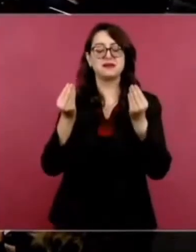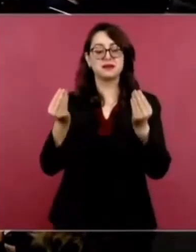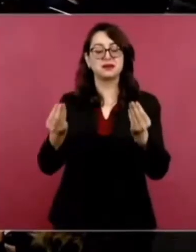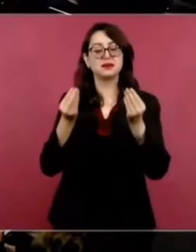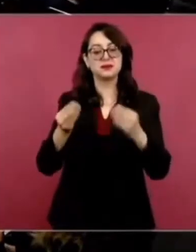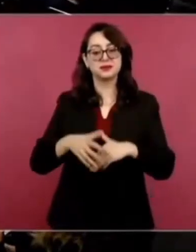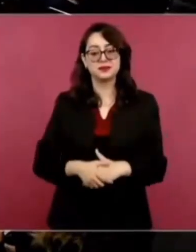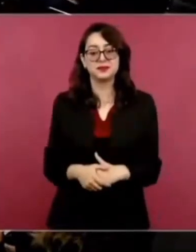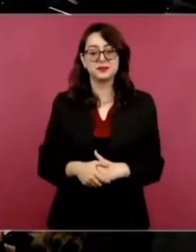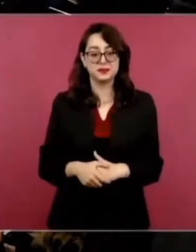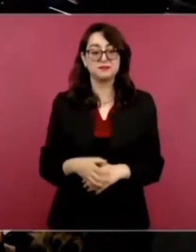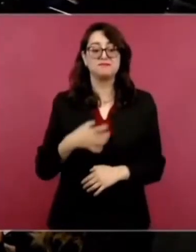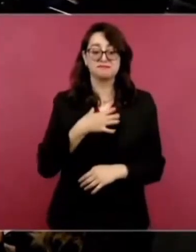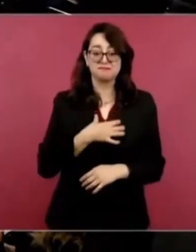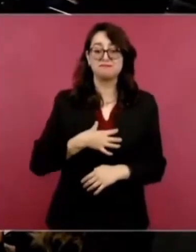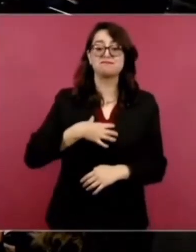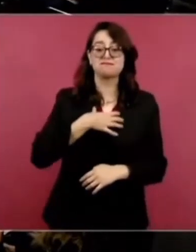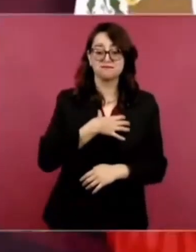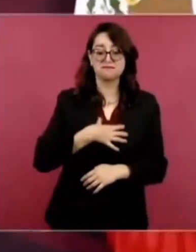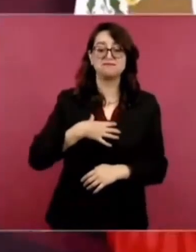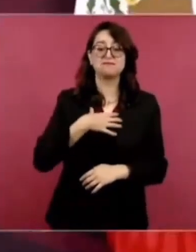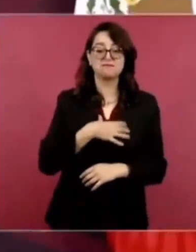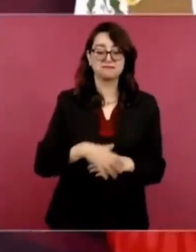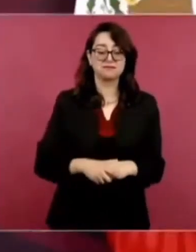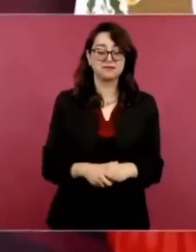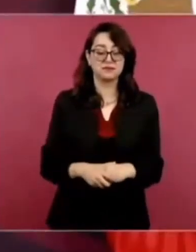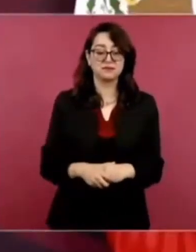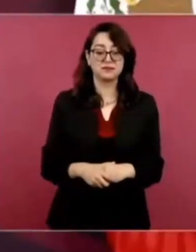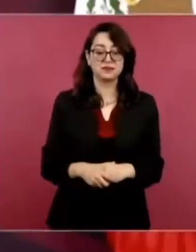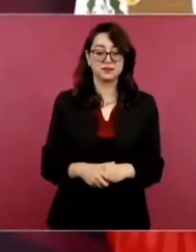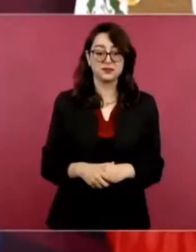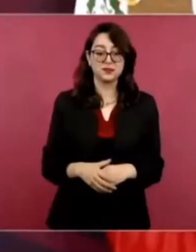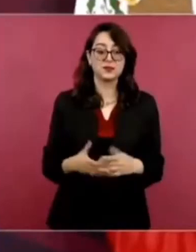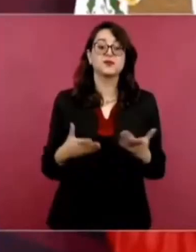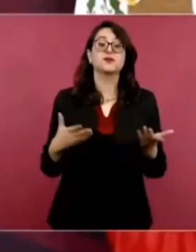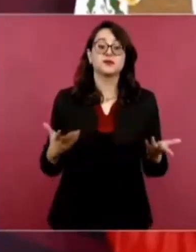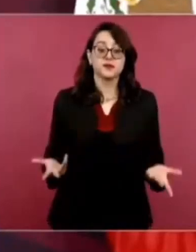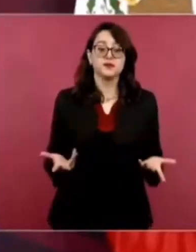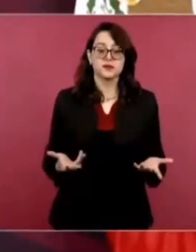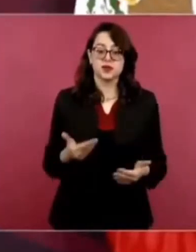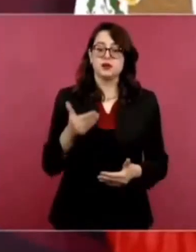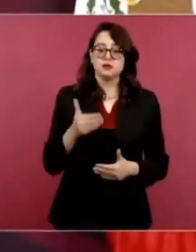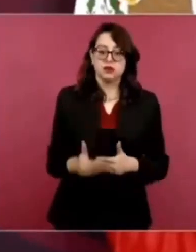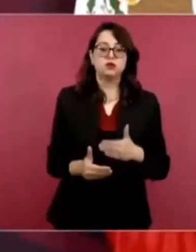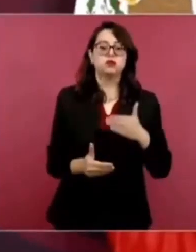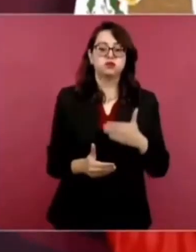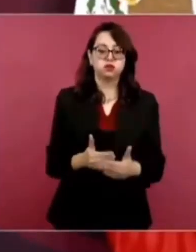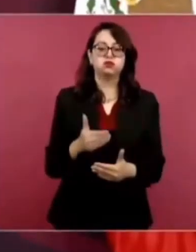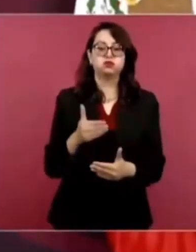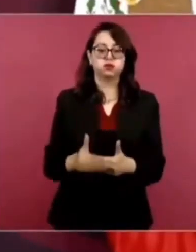la gente muy contenta. Entonces, ya vamos avanzando.